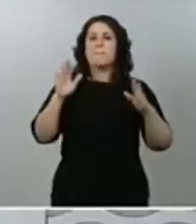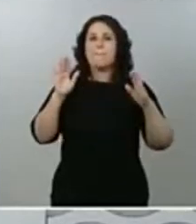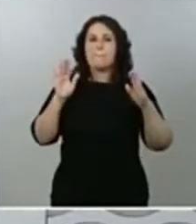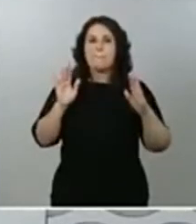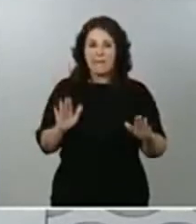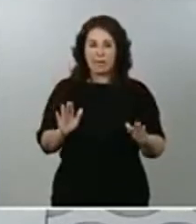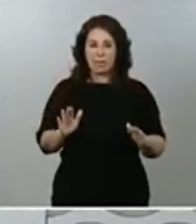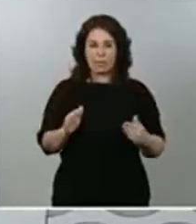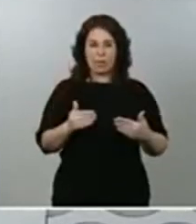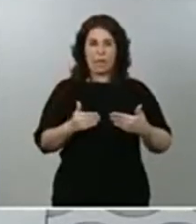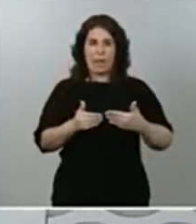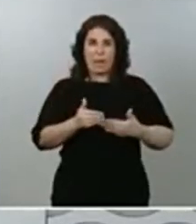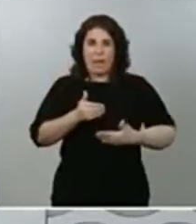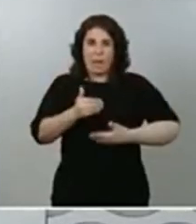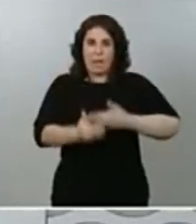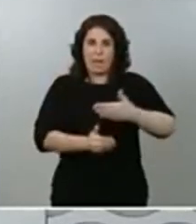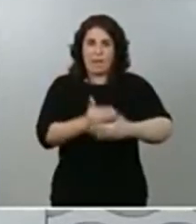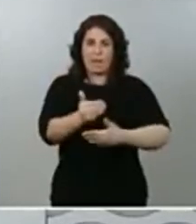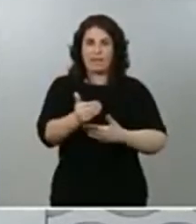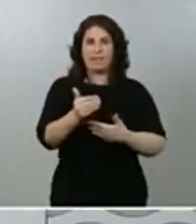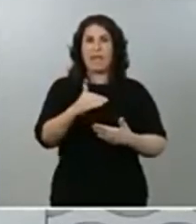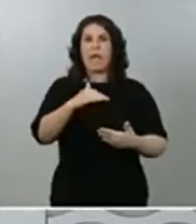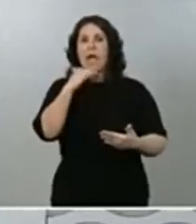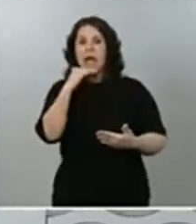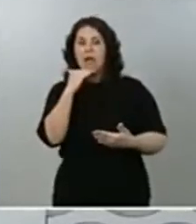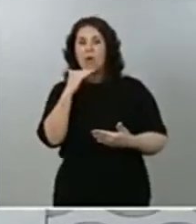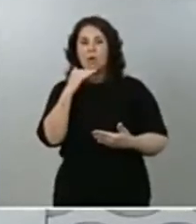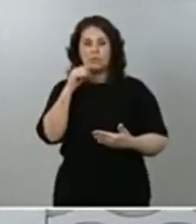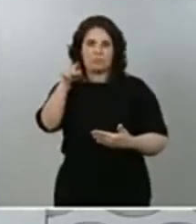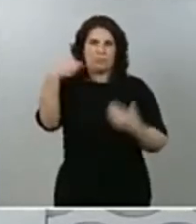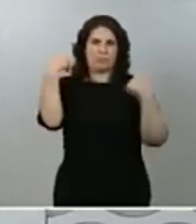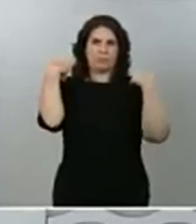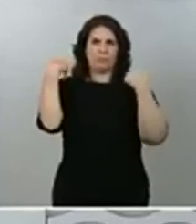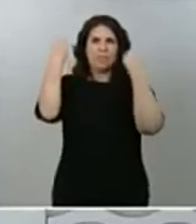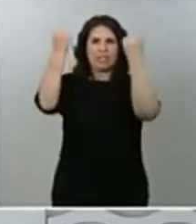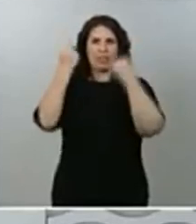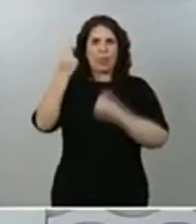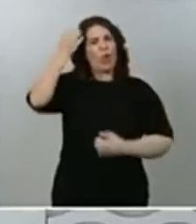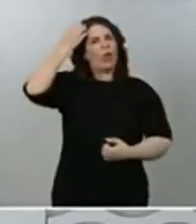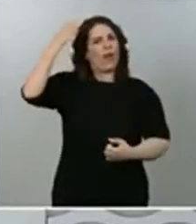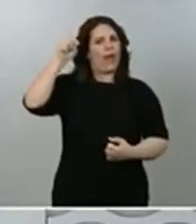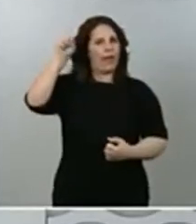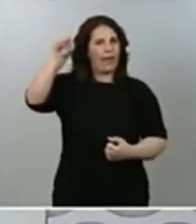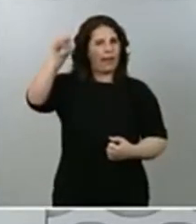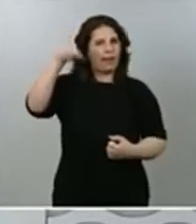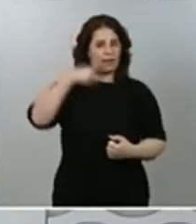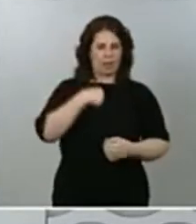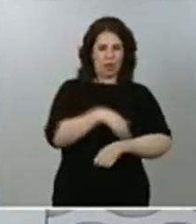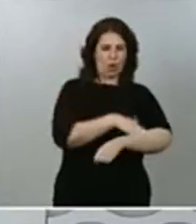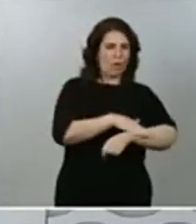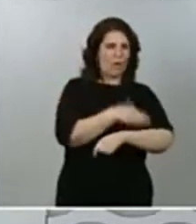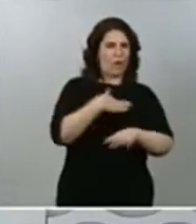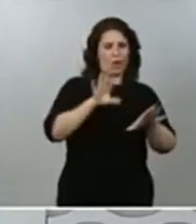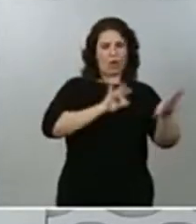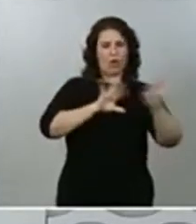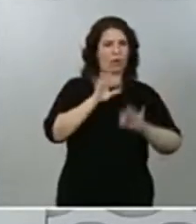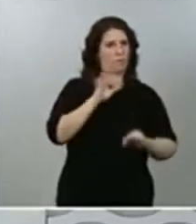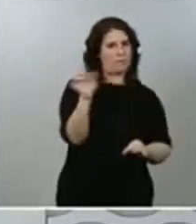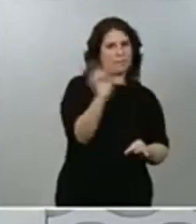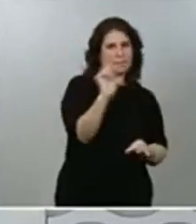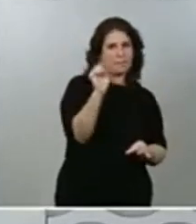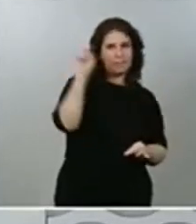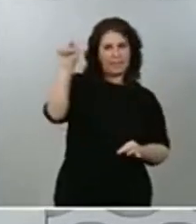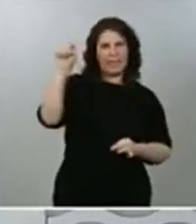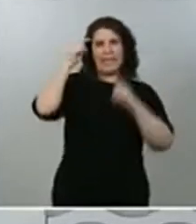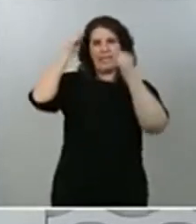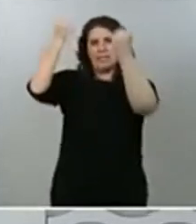corresponde a la Casa Real. No es el Gobierno el que tiene que tomar decisiones en esa cuestión, sino que le corresponde a la Casa Real. Y